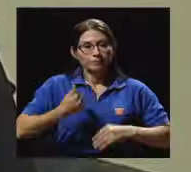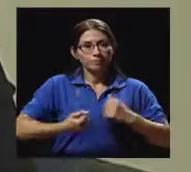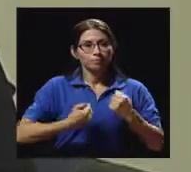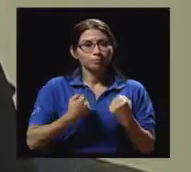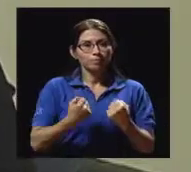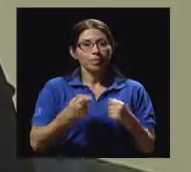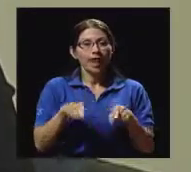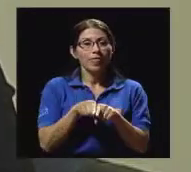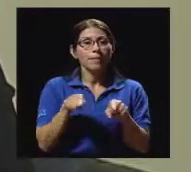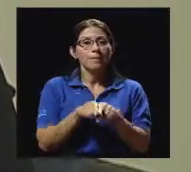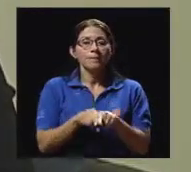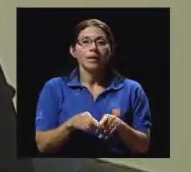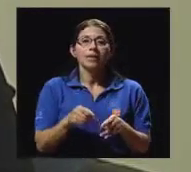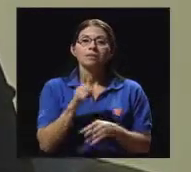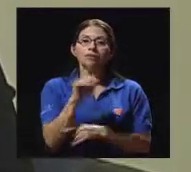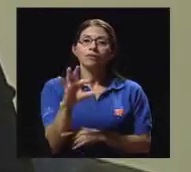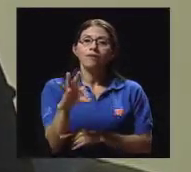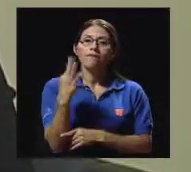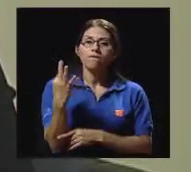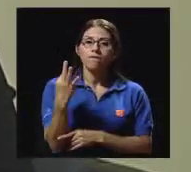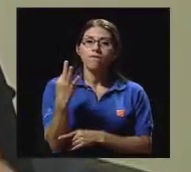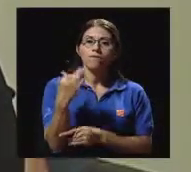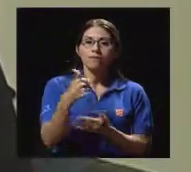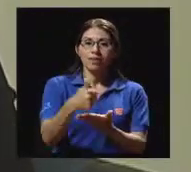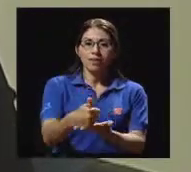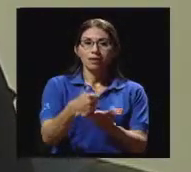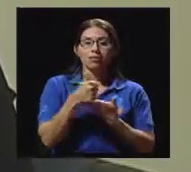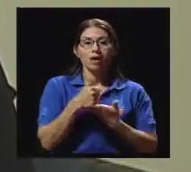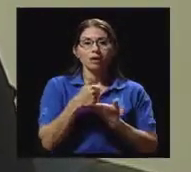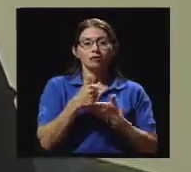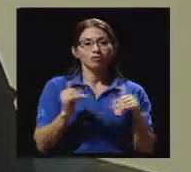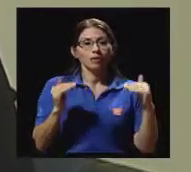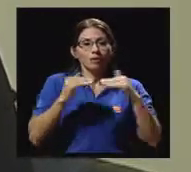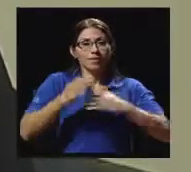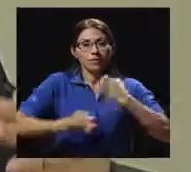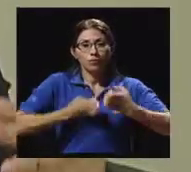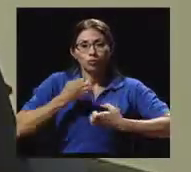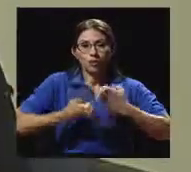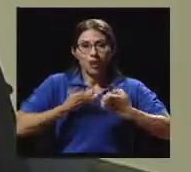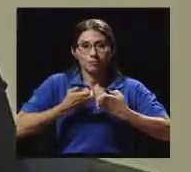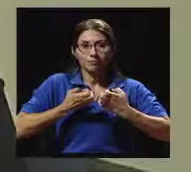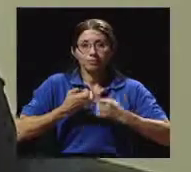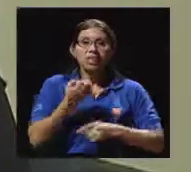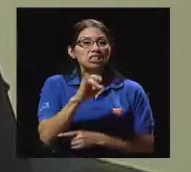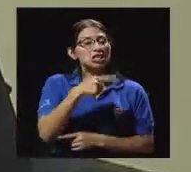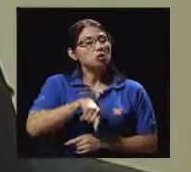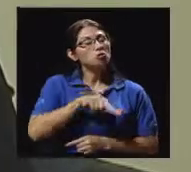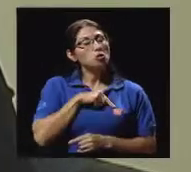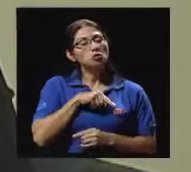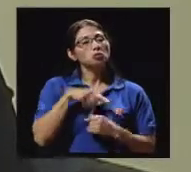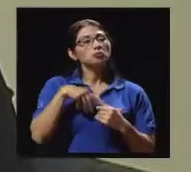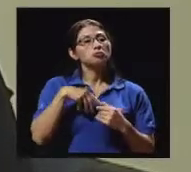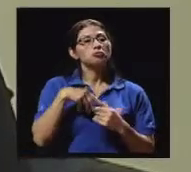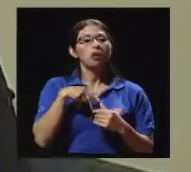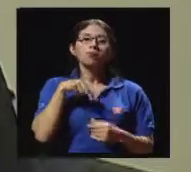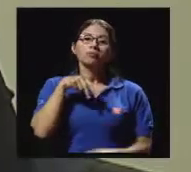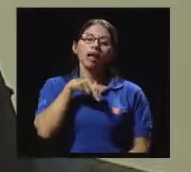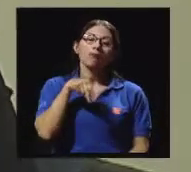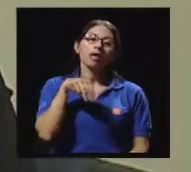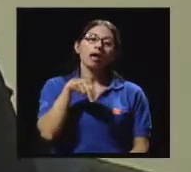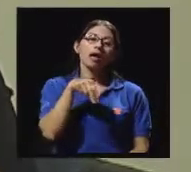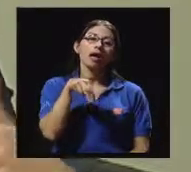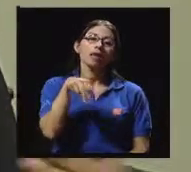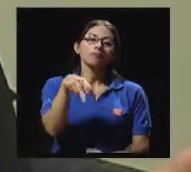Además, es una forma que nos va a ayudar emocionalmente. Si nosotros vamos a caminar 30 minutos, sea al